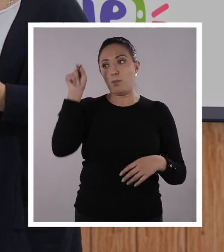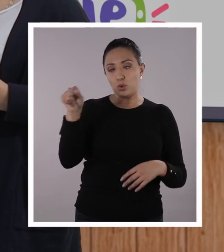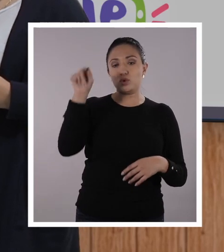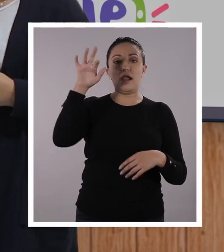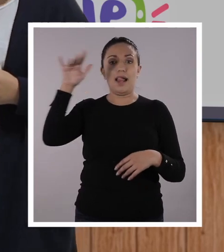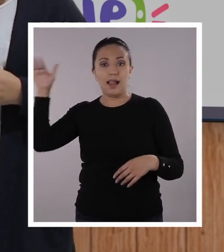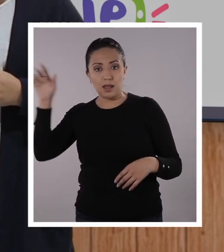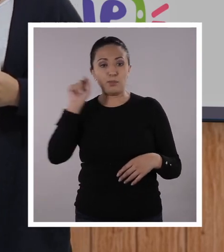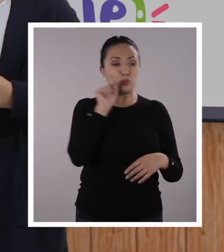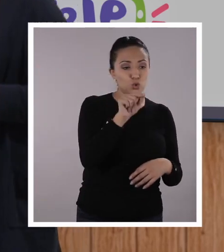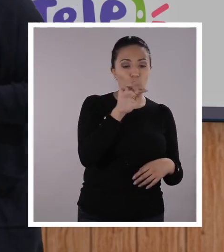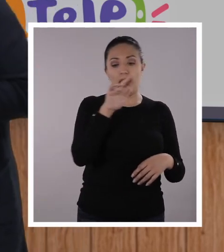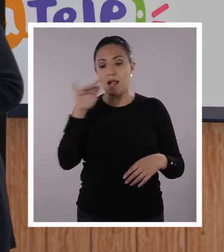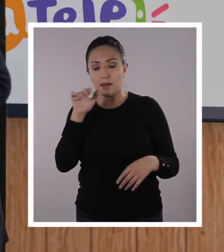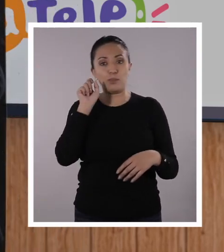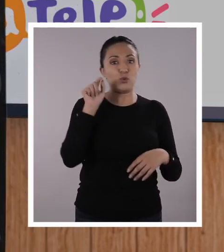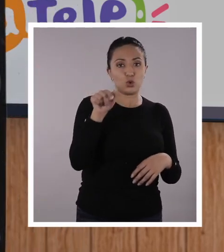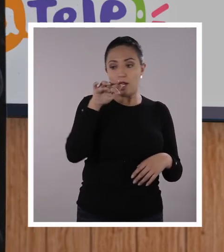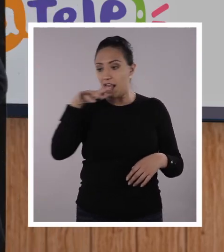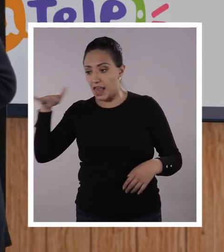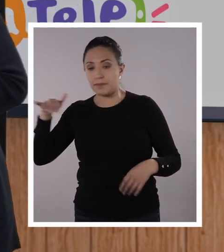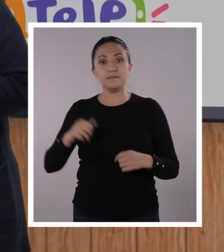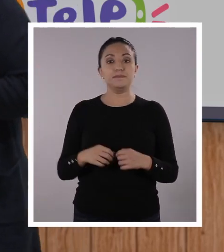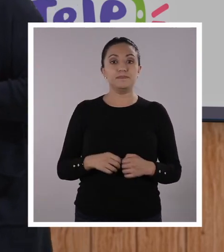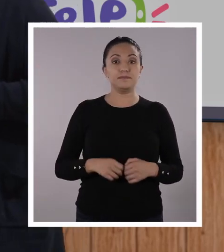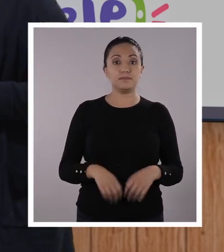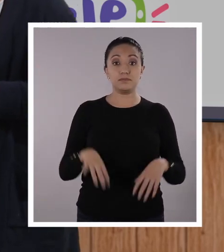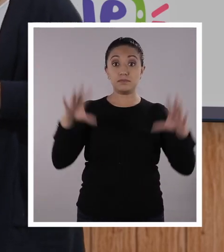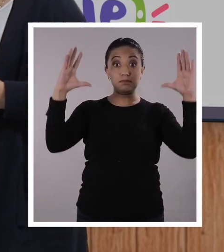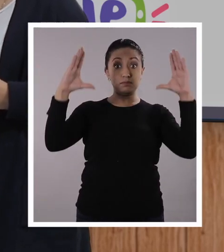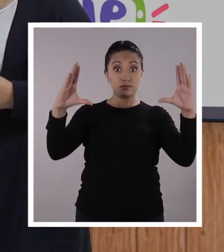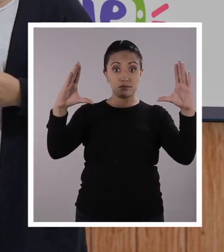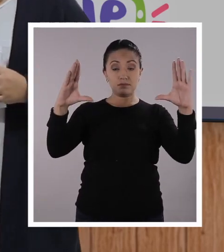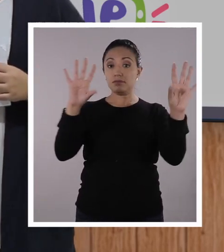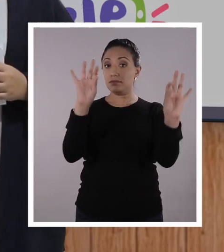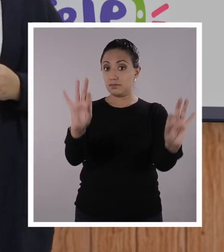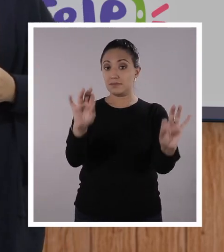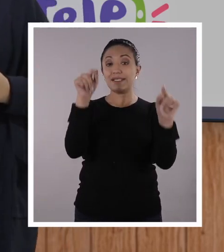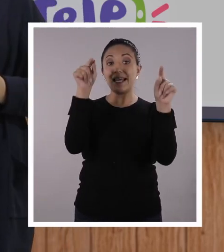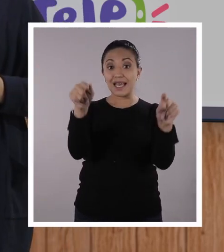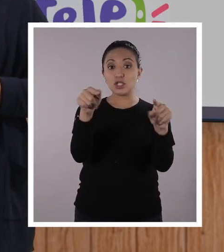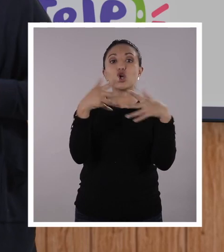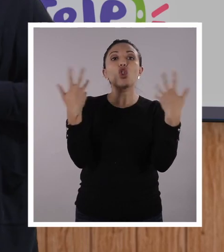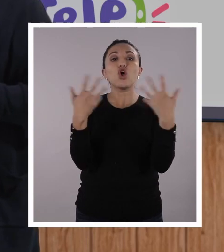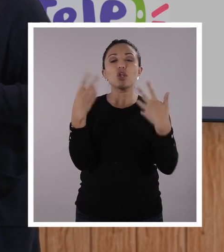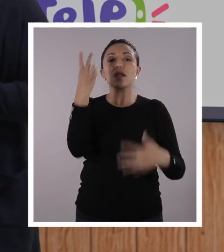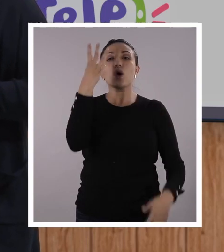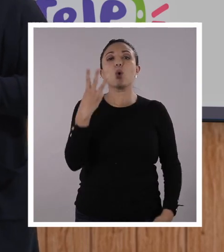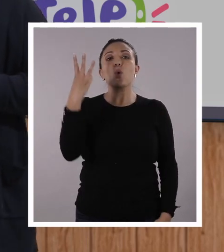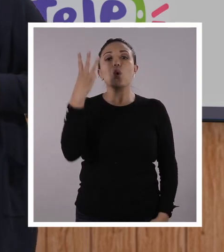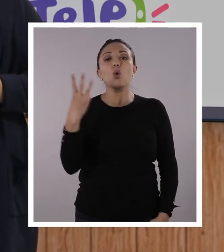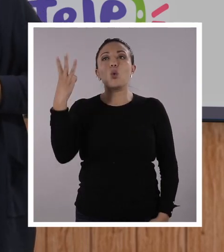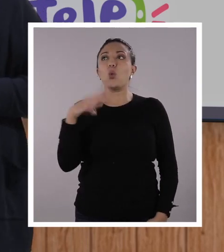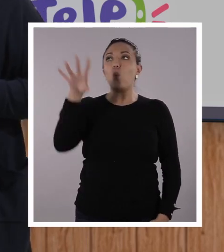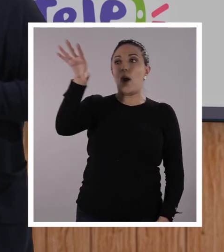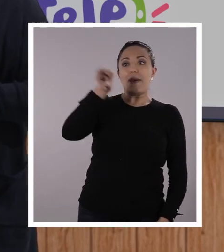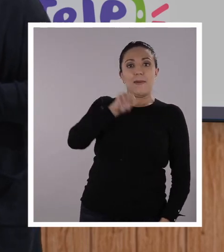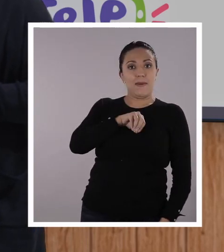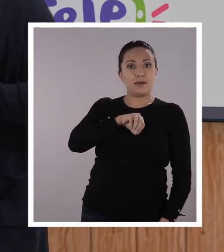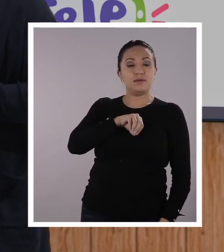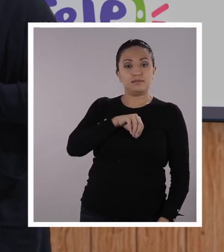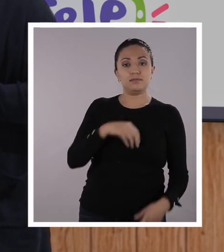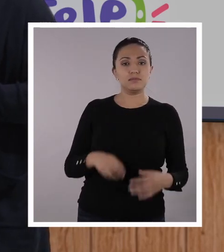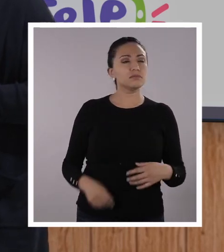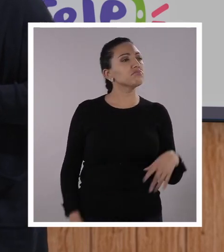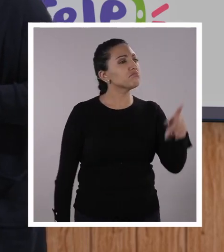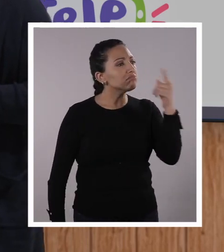.eltiempo.com Ok. Y tenemos aquí la forma correcta de citar una fuente extraída de la web.